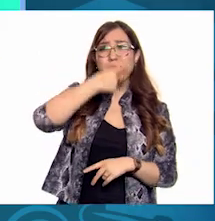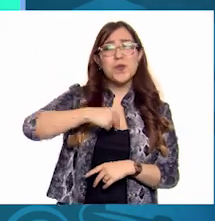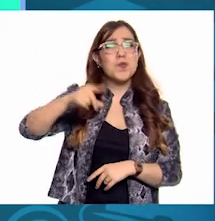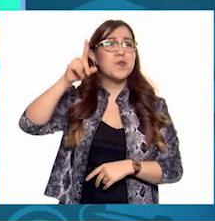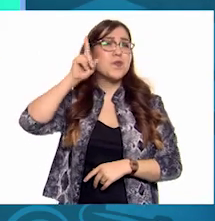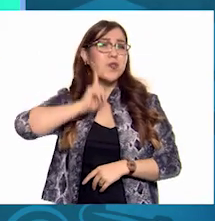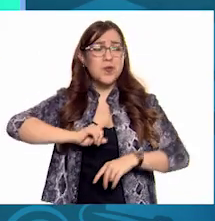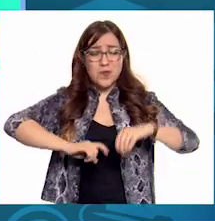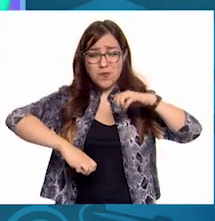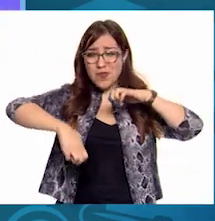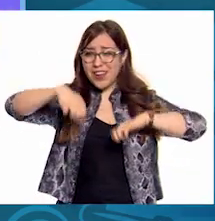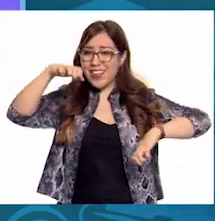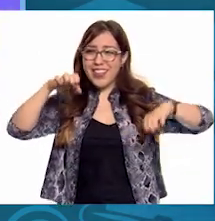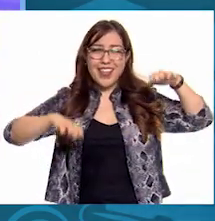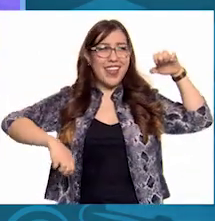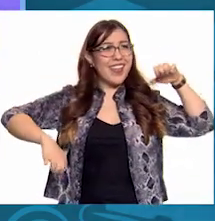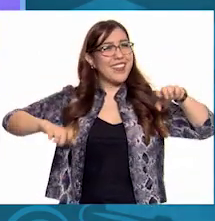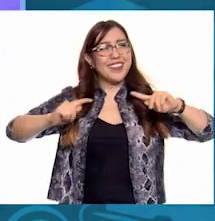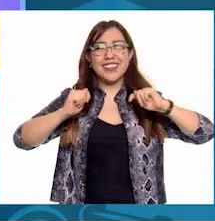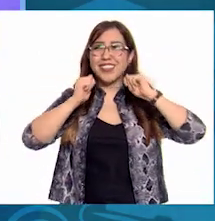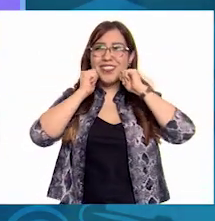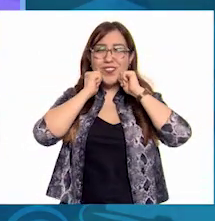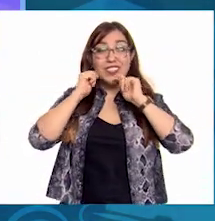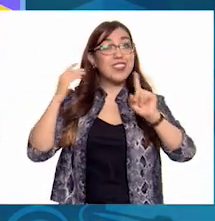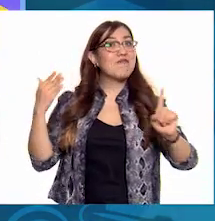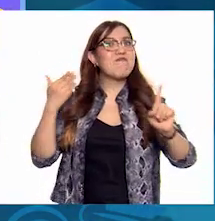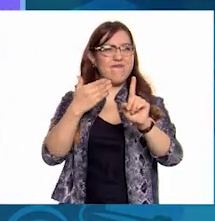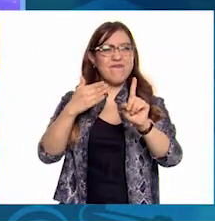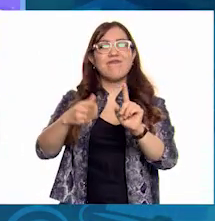grandes cumpliremos la misión.